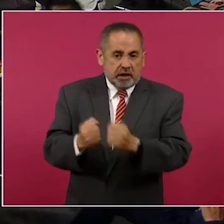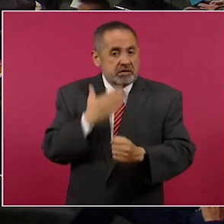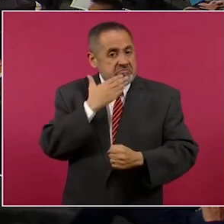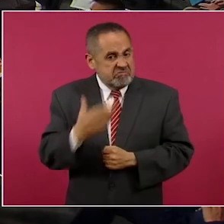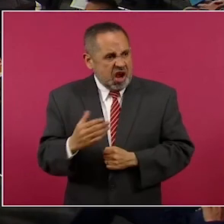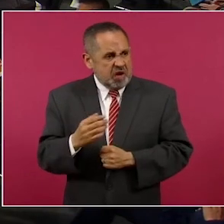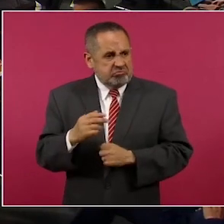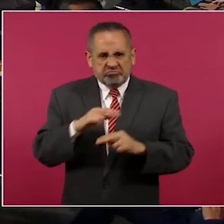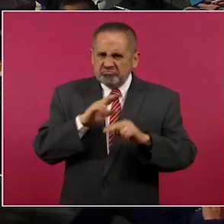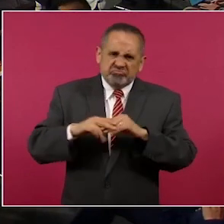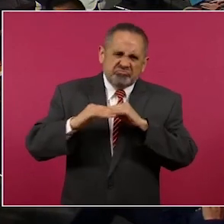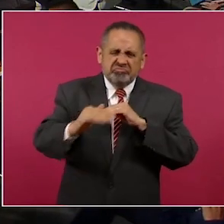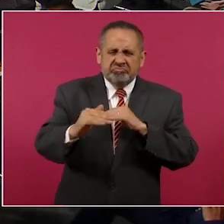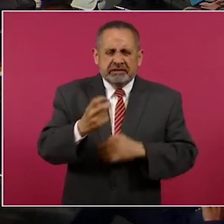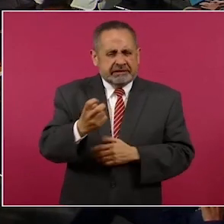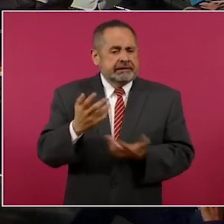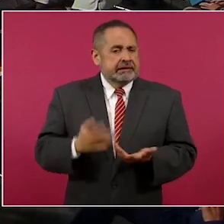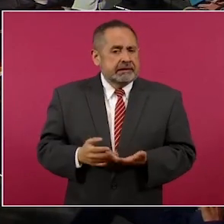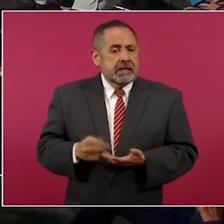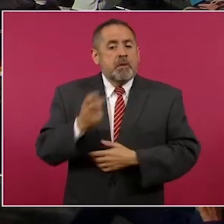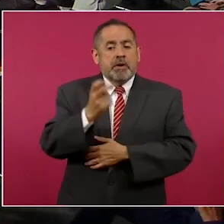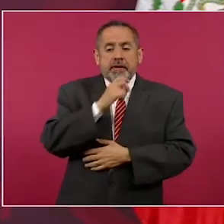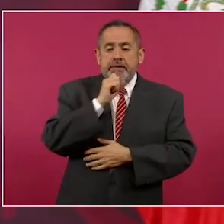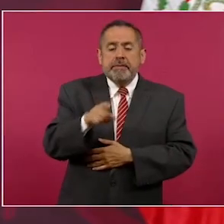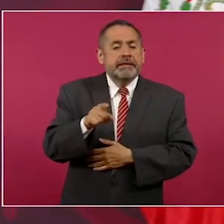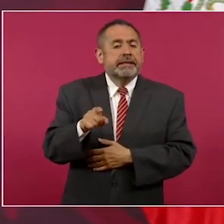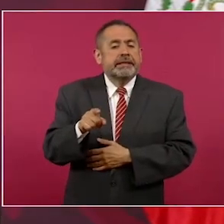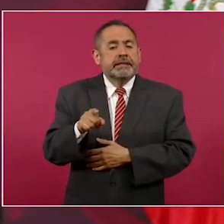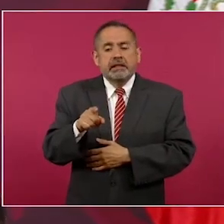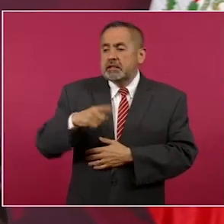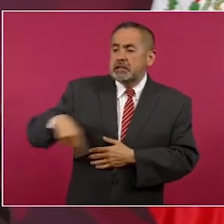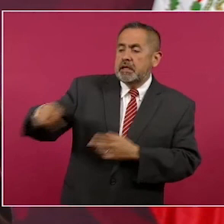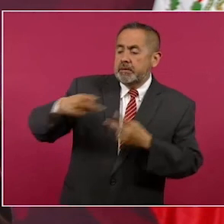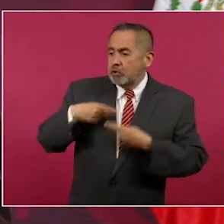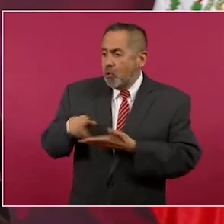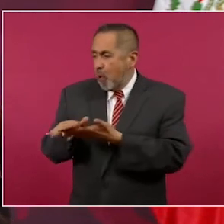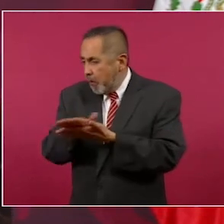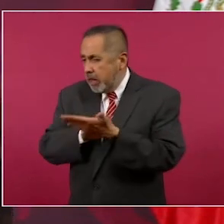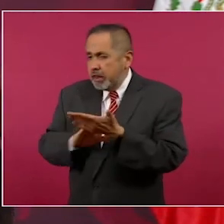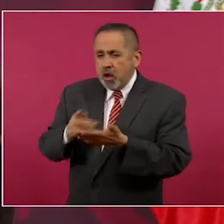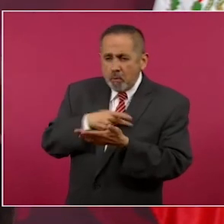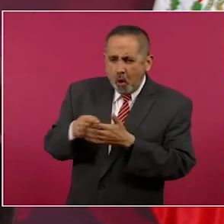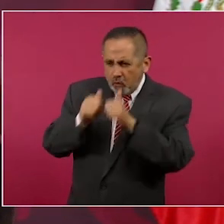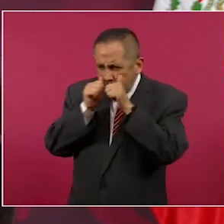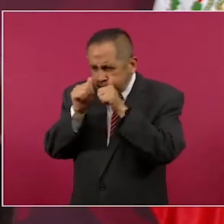se ha dejado de atender a la gente humilde, a la gente pobre.